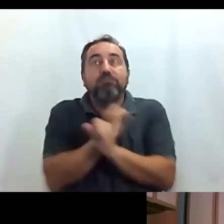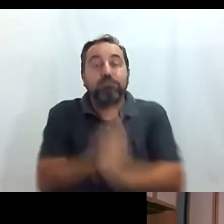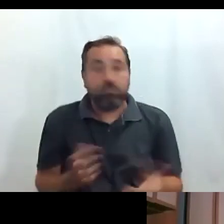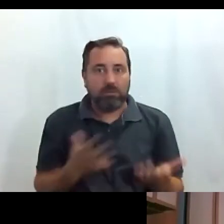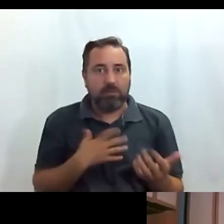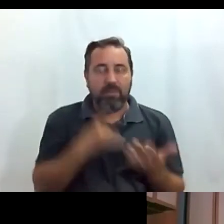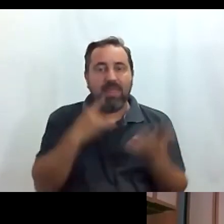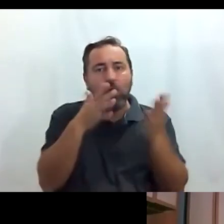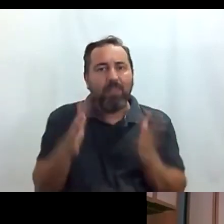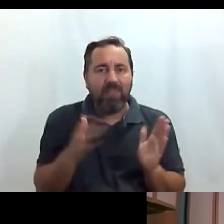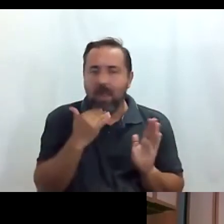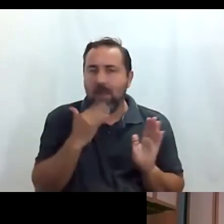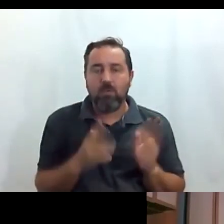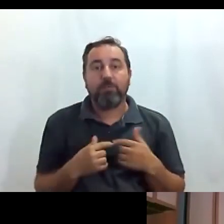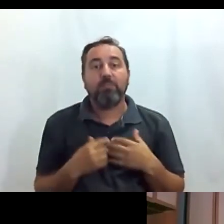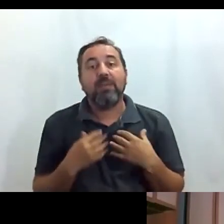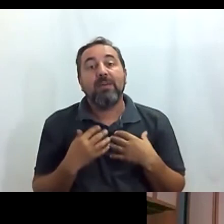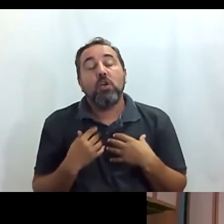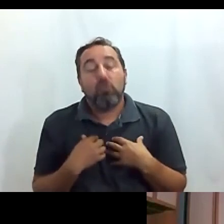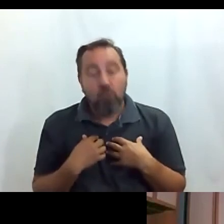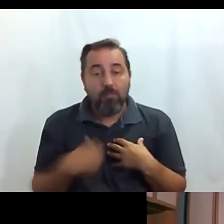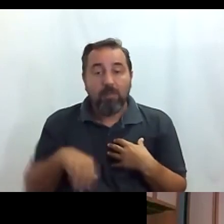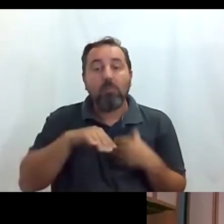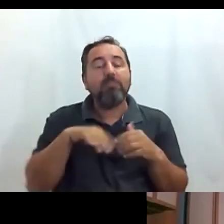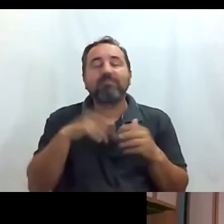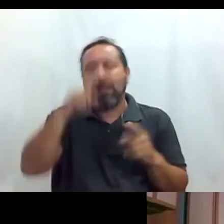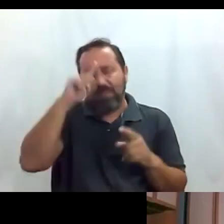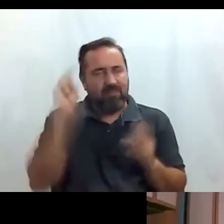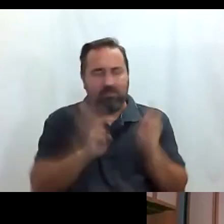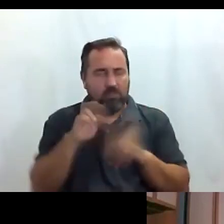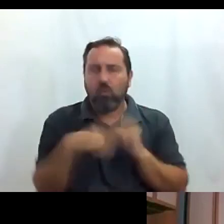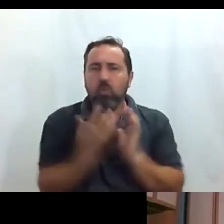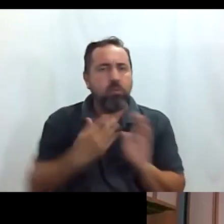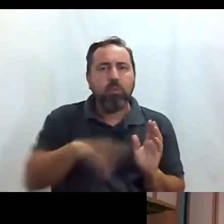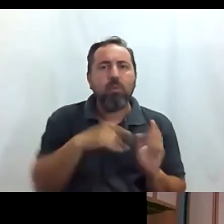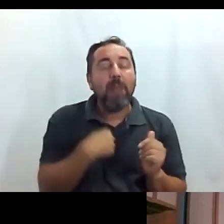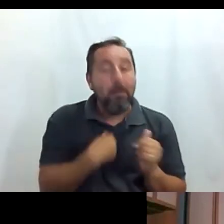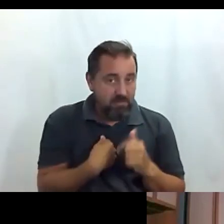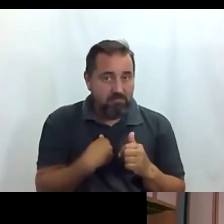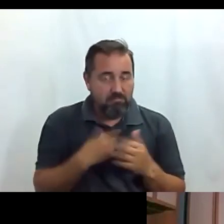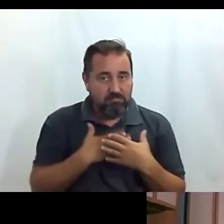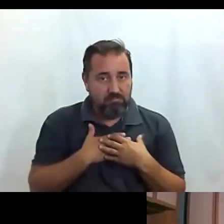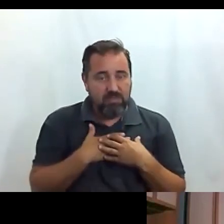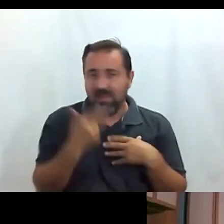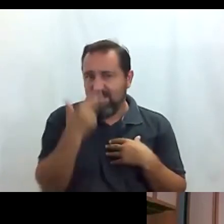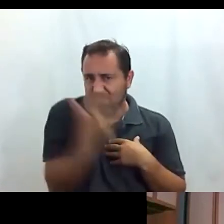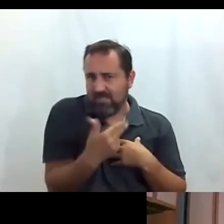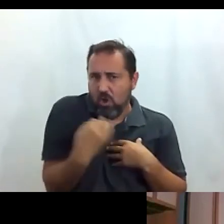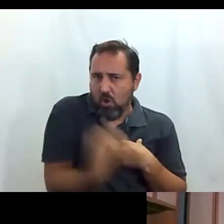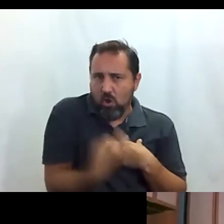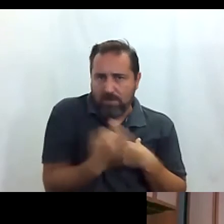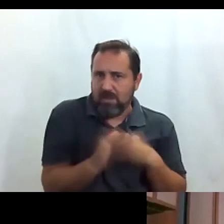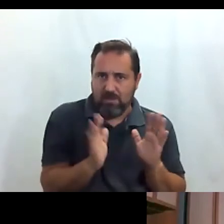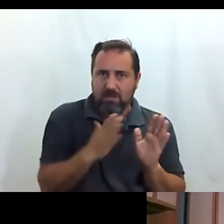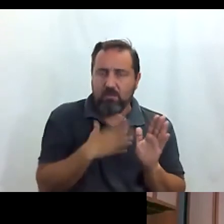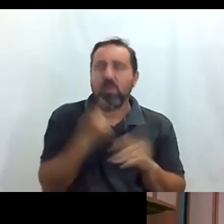recomendar algo yo vamos si a todo el mundo que viene a Madrid para mí una visita obligada para mí una